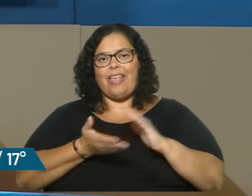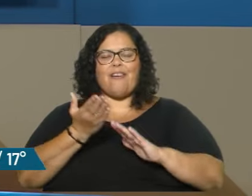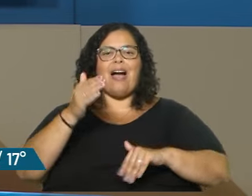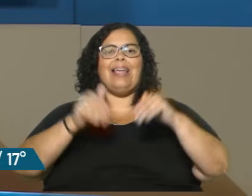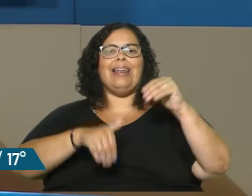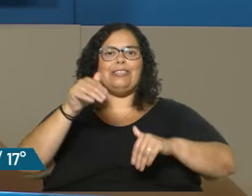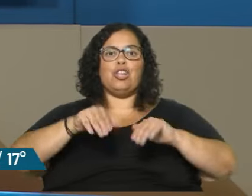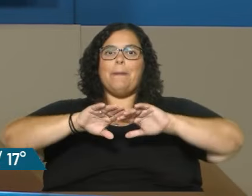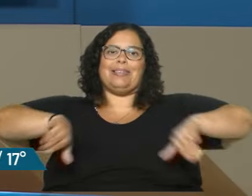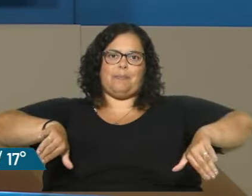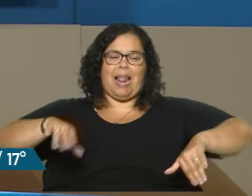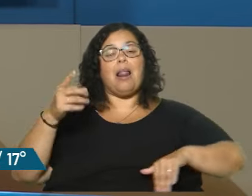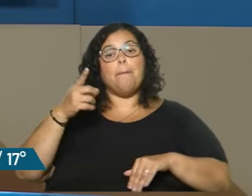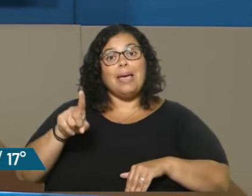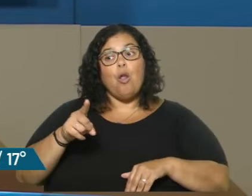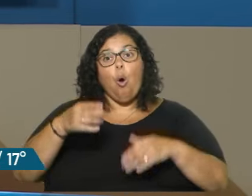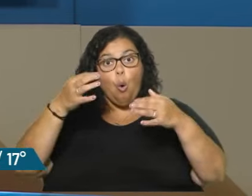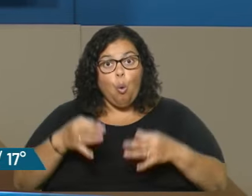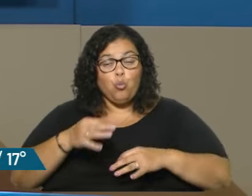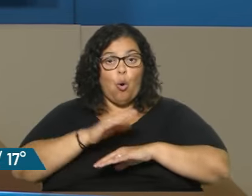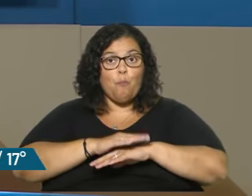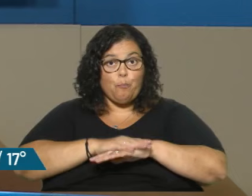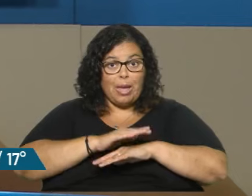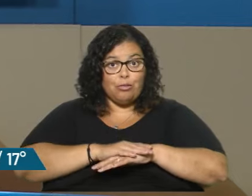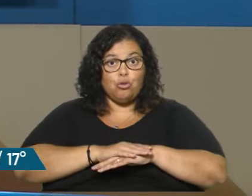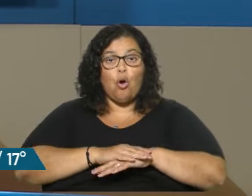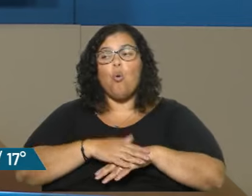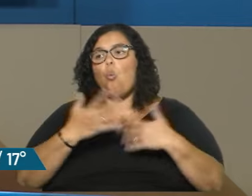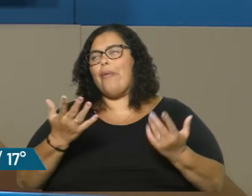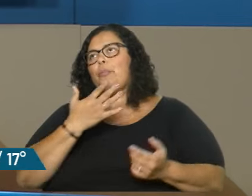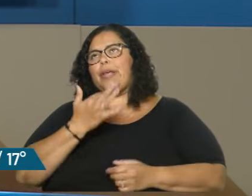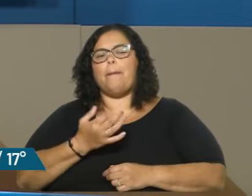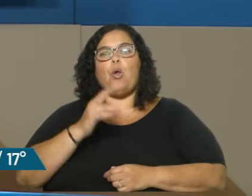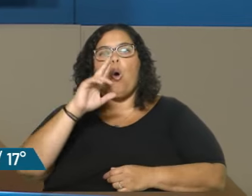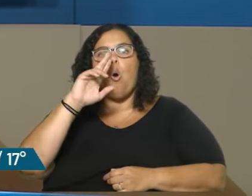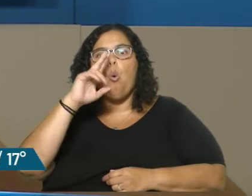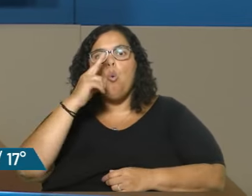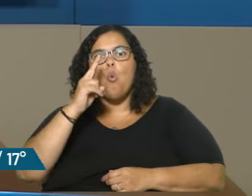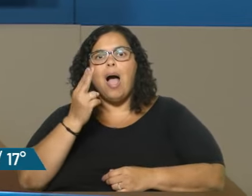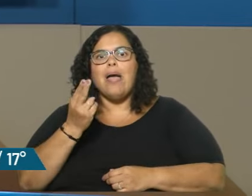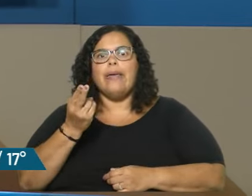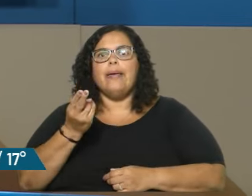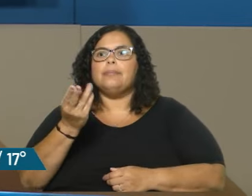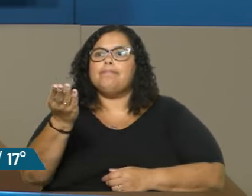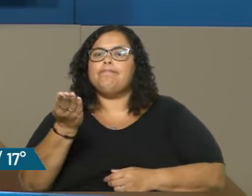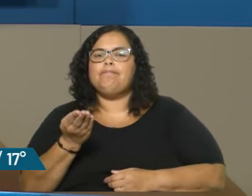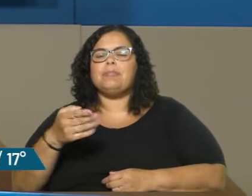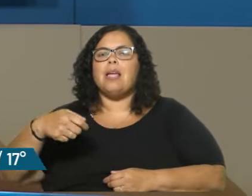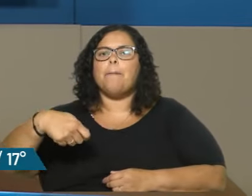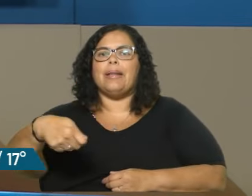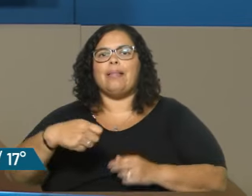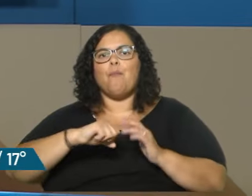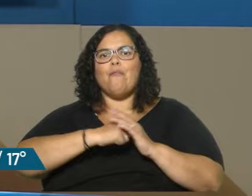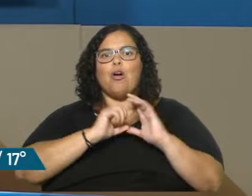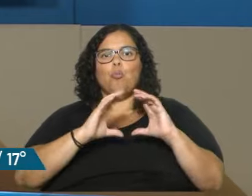separar, pero en el momento de que Uruguay va a aceptar un préstamo, una línea de crédito del Banco Mundial, ahí todos calladitos y